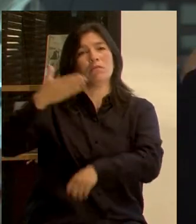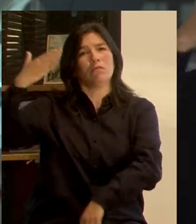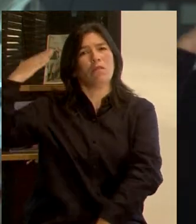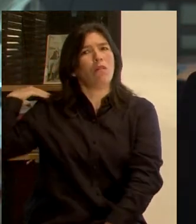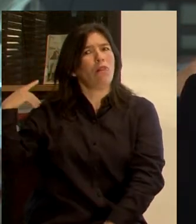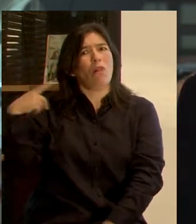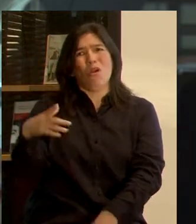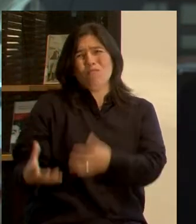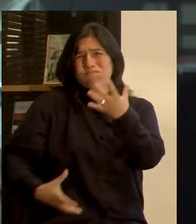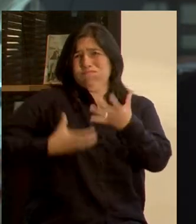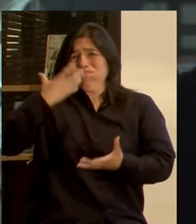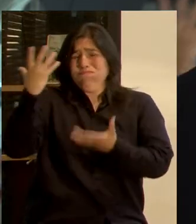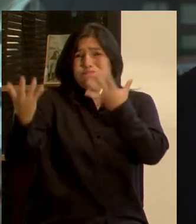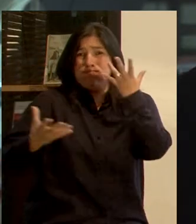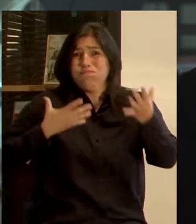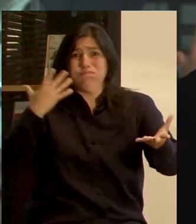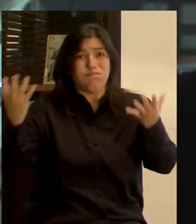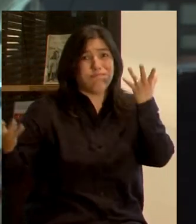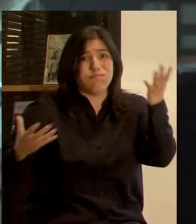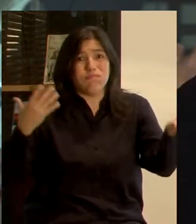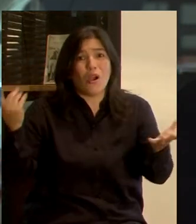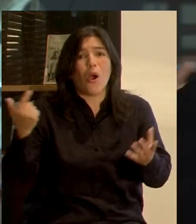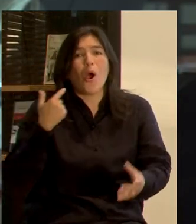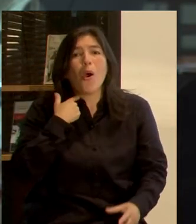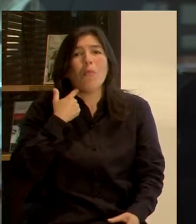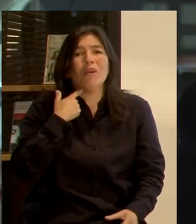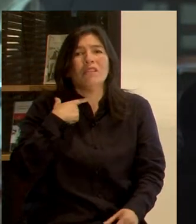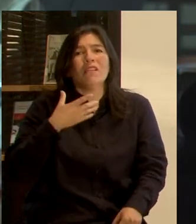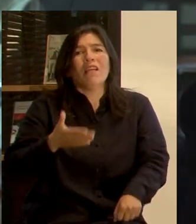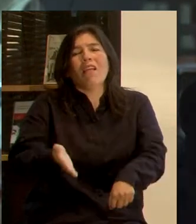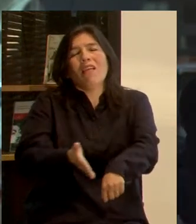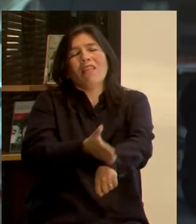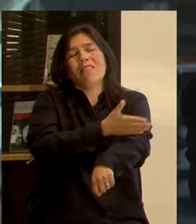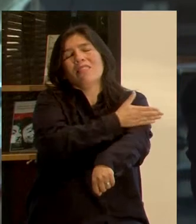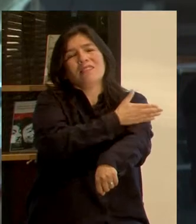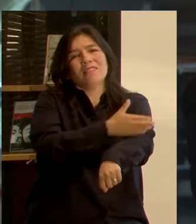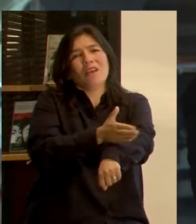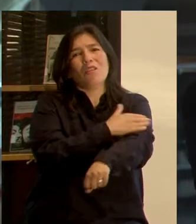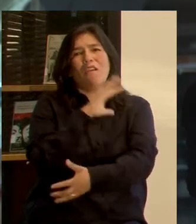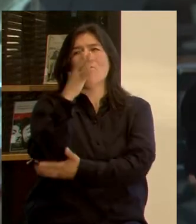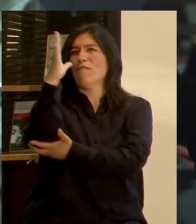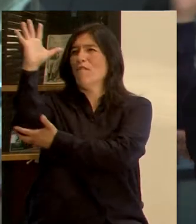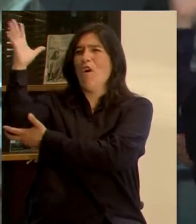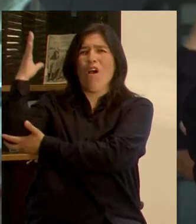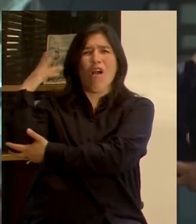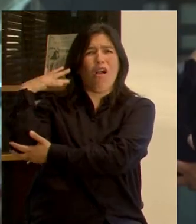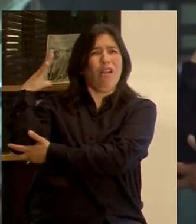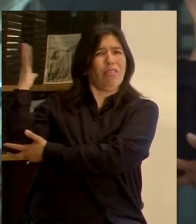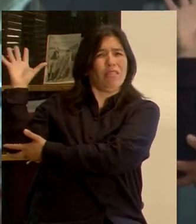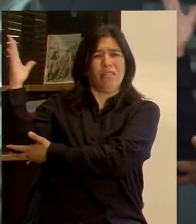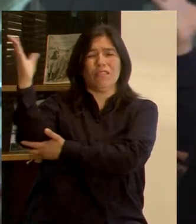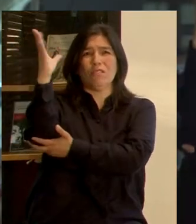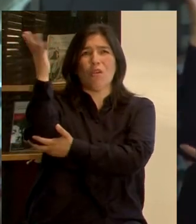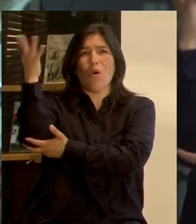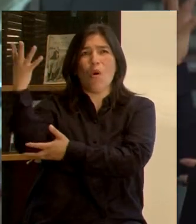desastroso incendio por esta condición de interfaz en la cual hay bosque exótico combinado